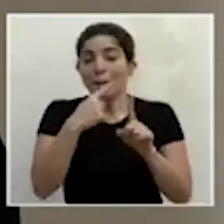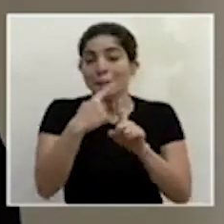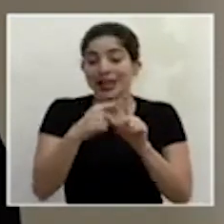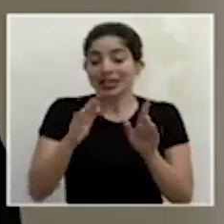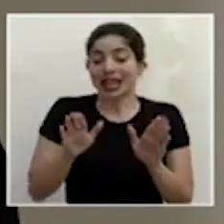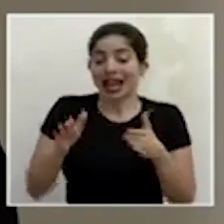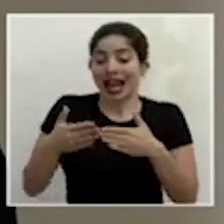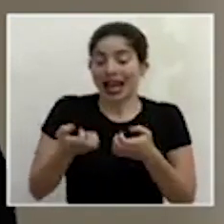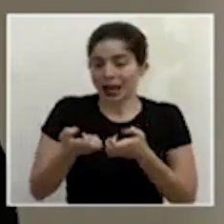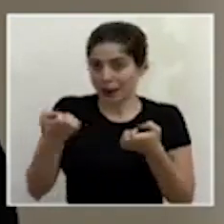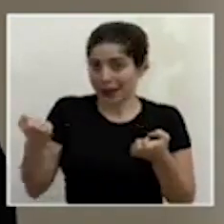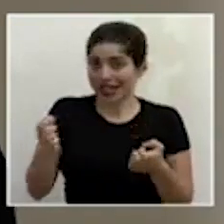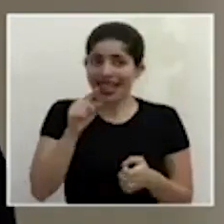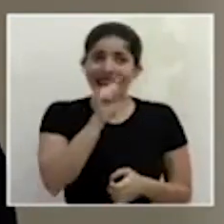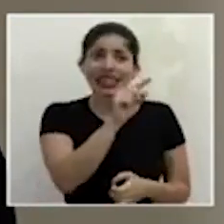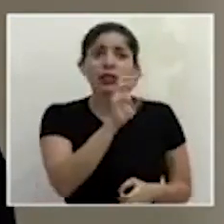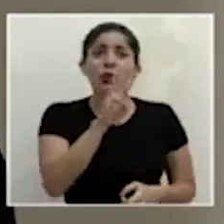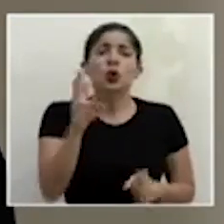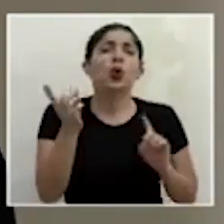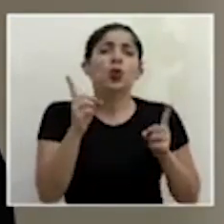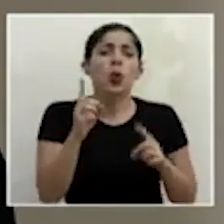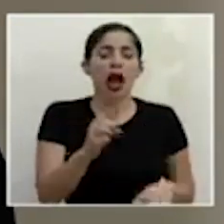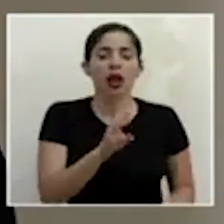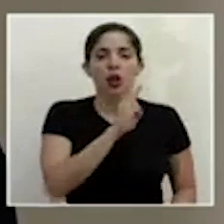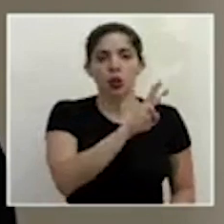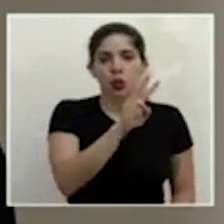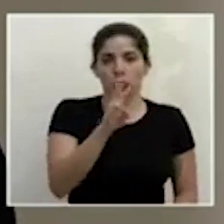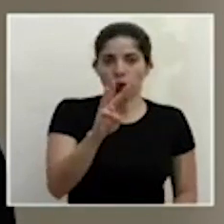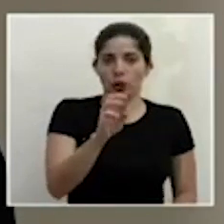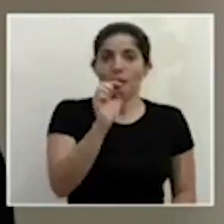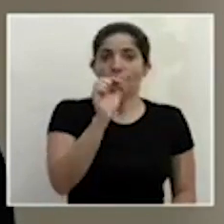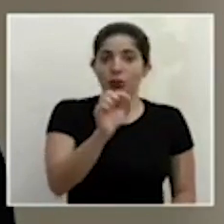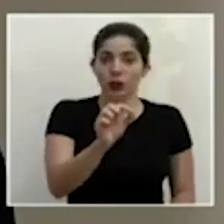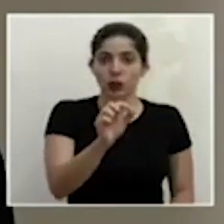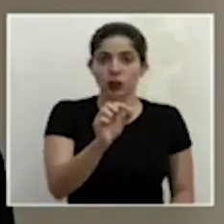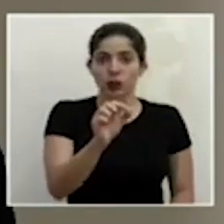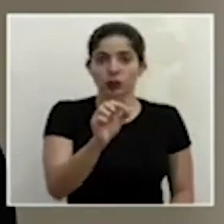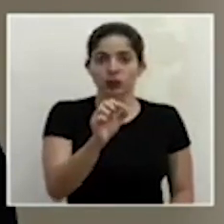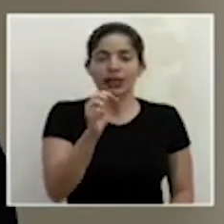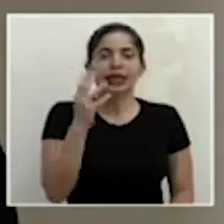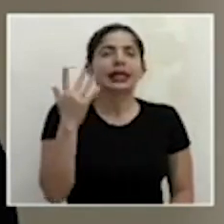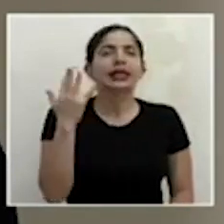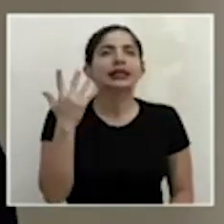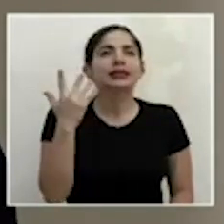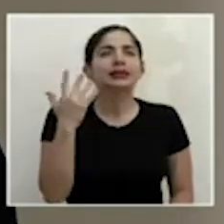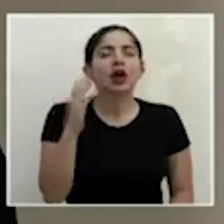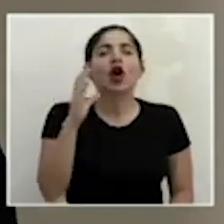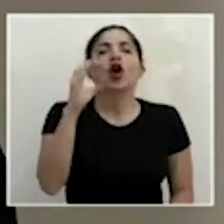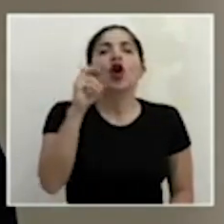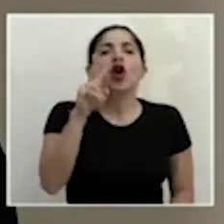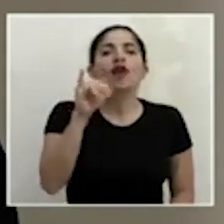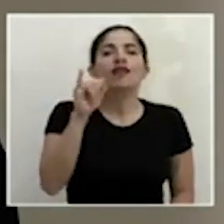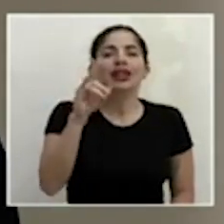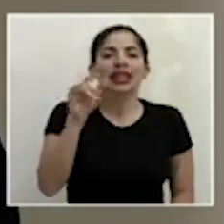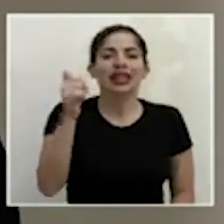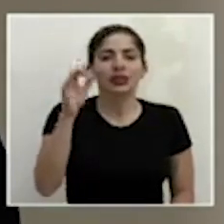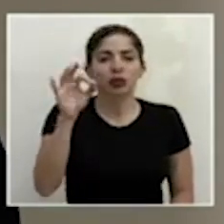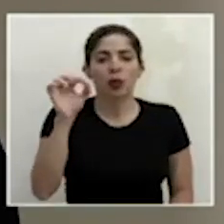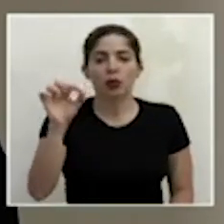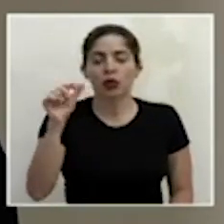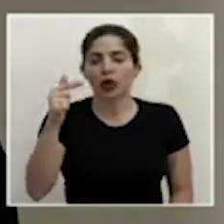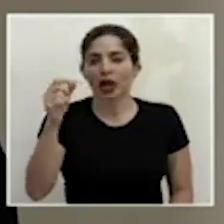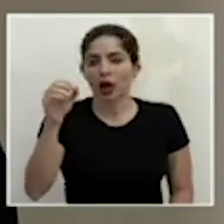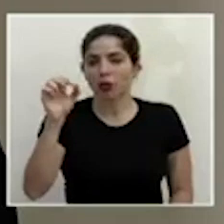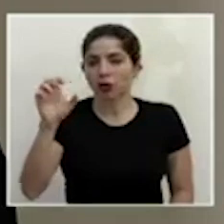y ese sitio web es www.covid19.go